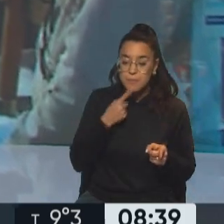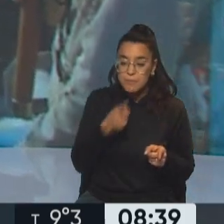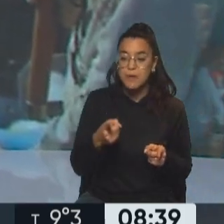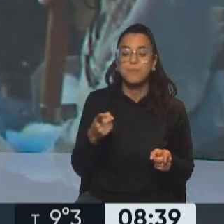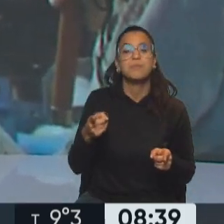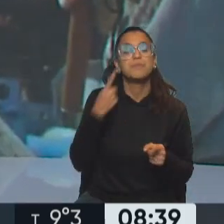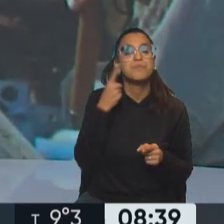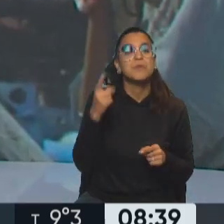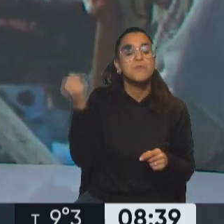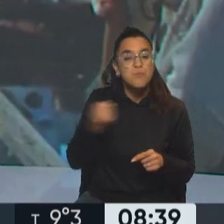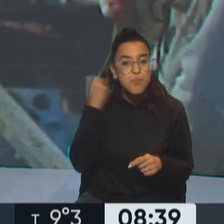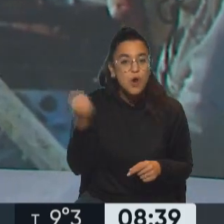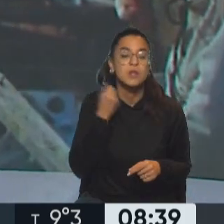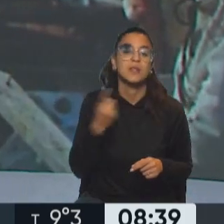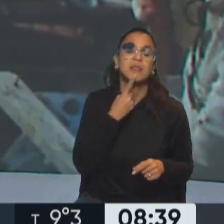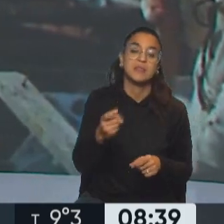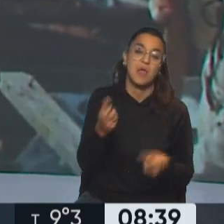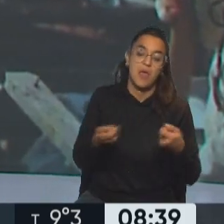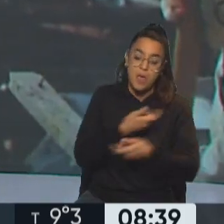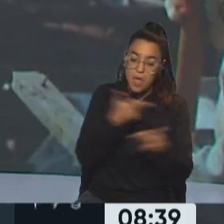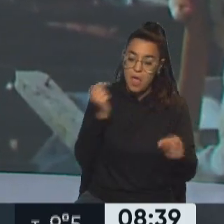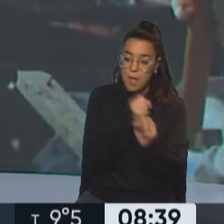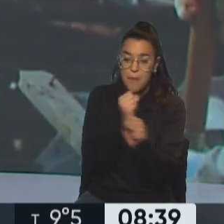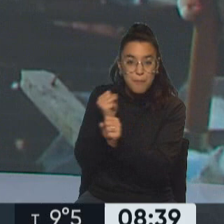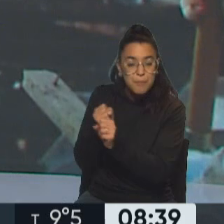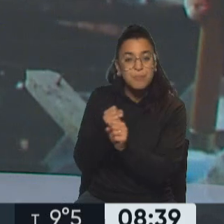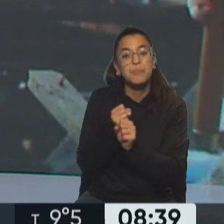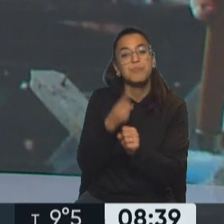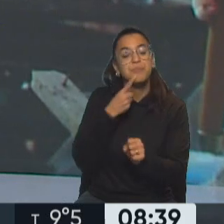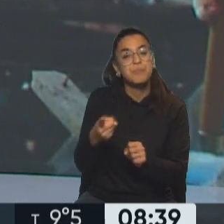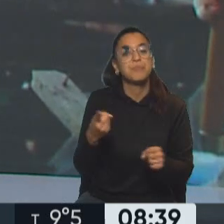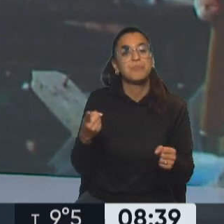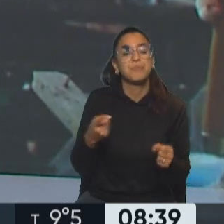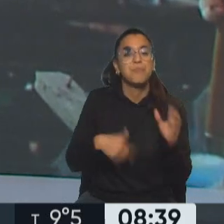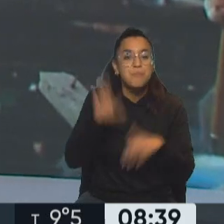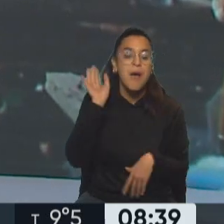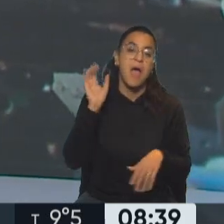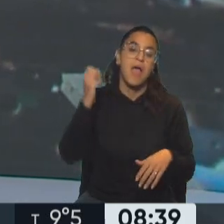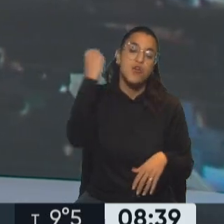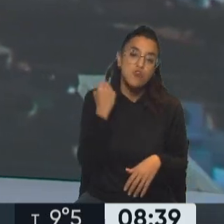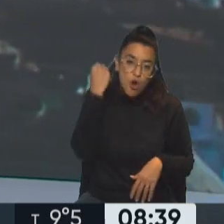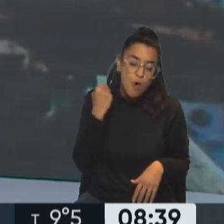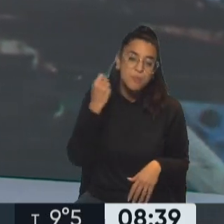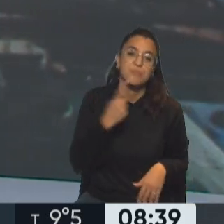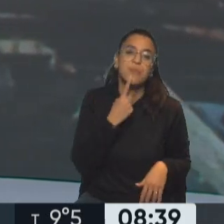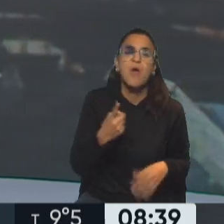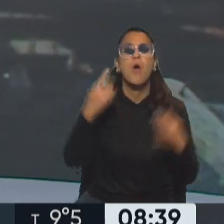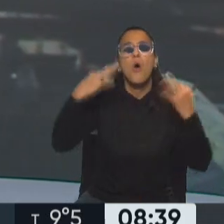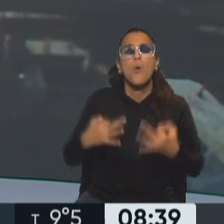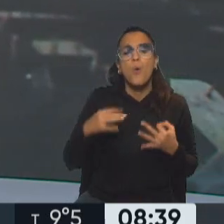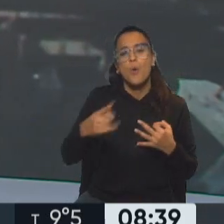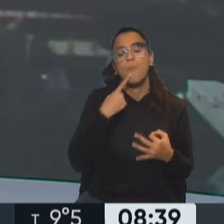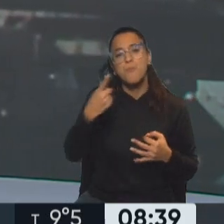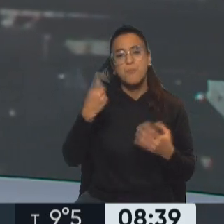es importante porque estamos hablando de generación de empleo, que hay una potenciación de la economía de la República Argentina justamente en la